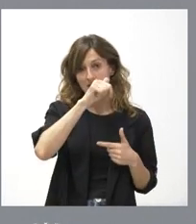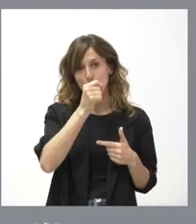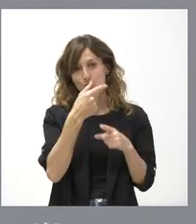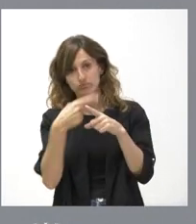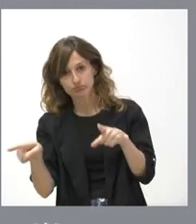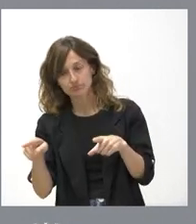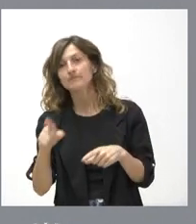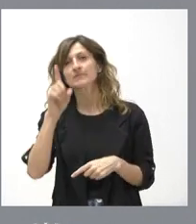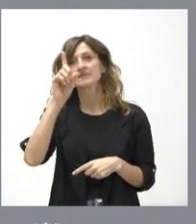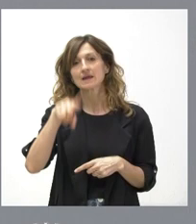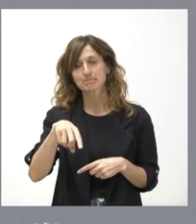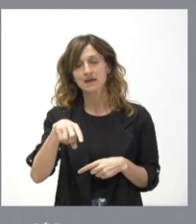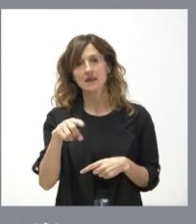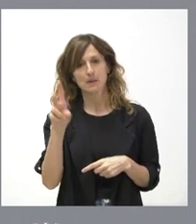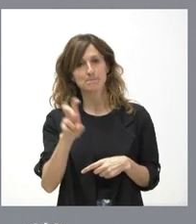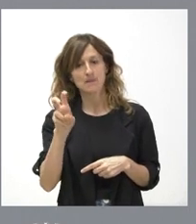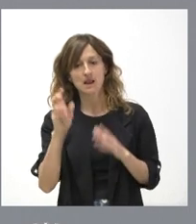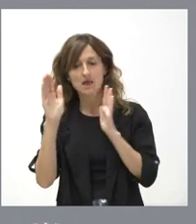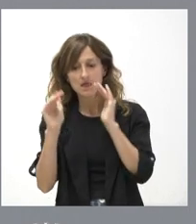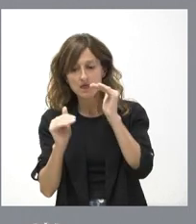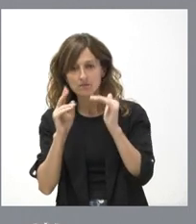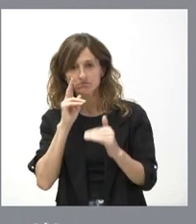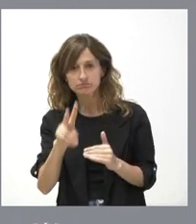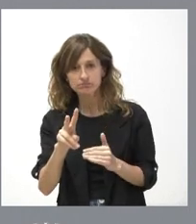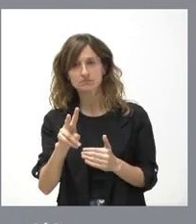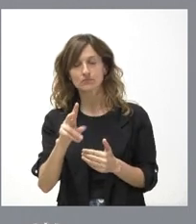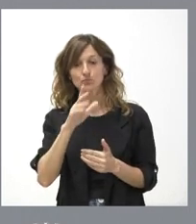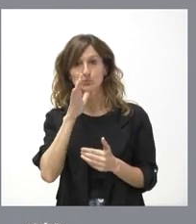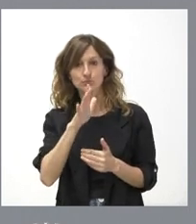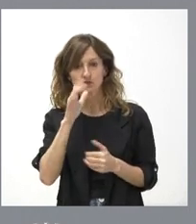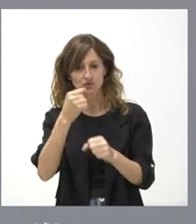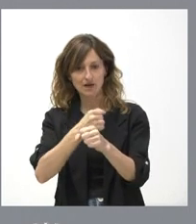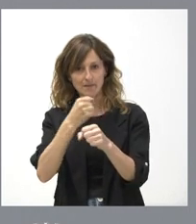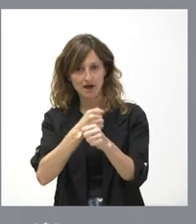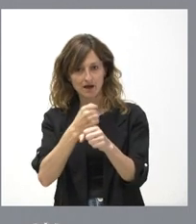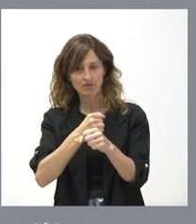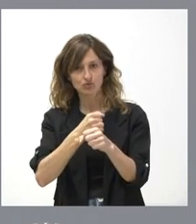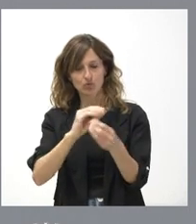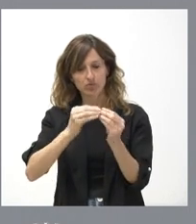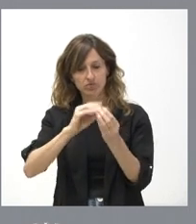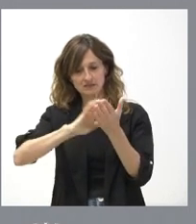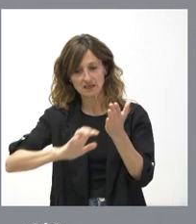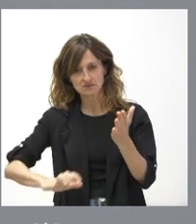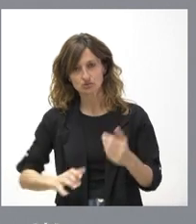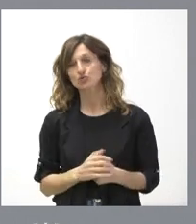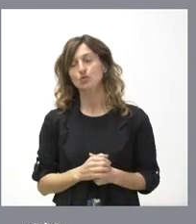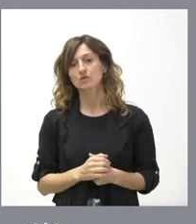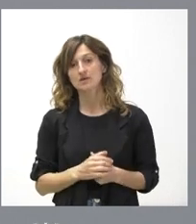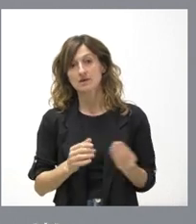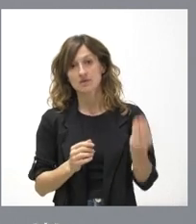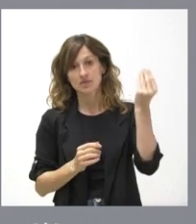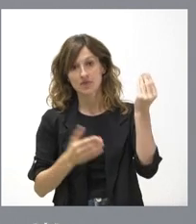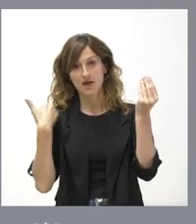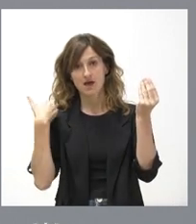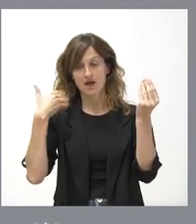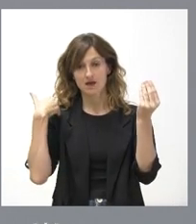pero que también merecen una atención, que en ello se está trabajando en la redacción de ese texto sobre la base de ese plan. Y cuando